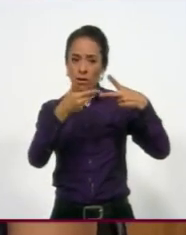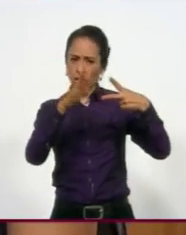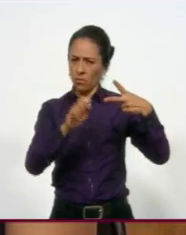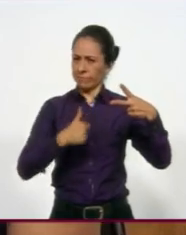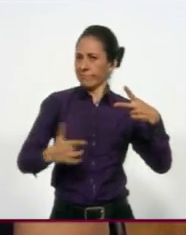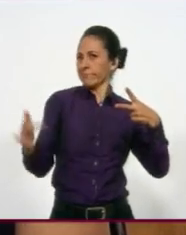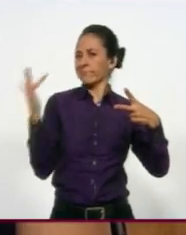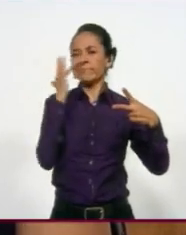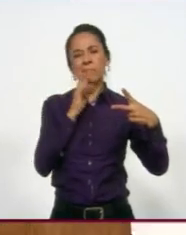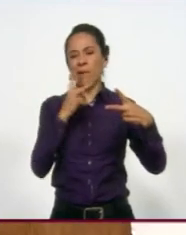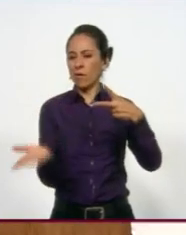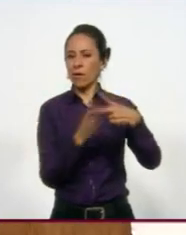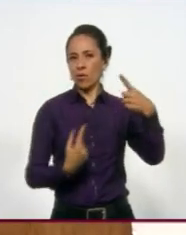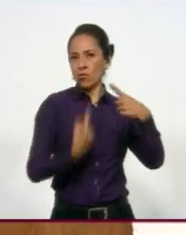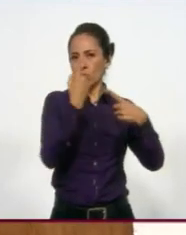por eso Güe Coyote.